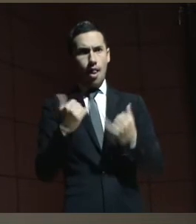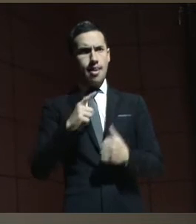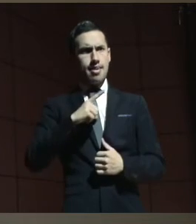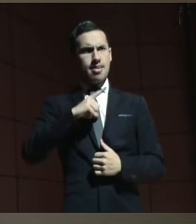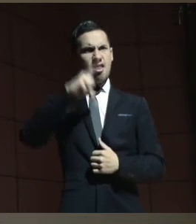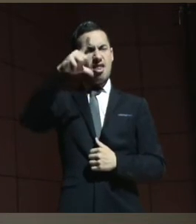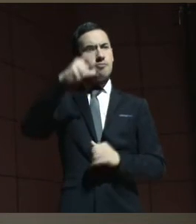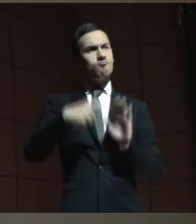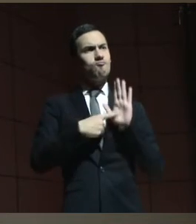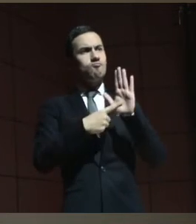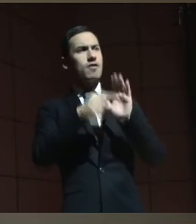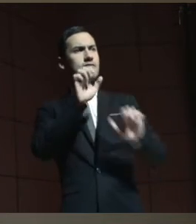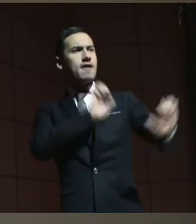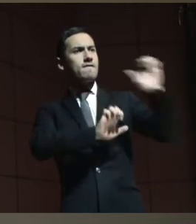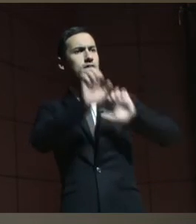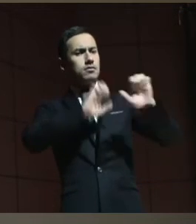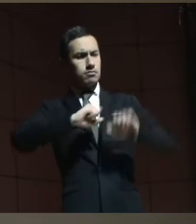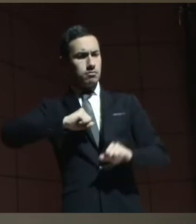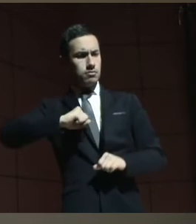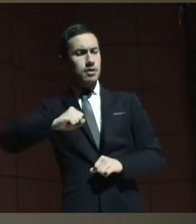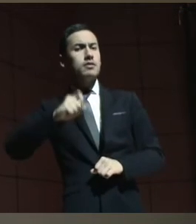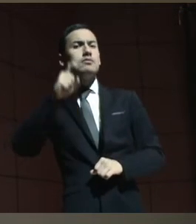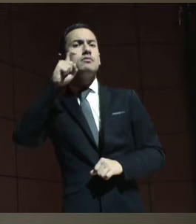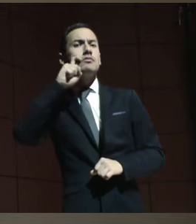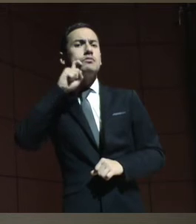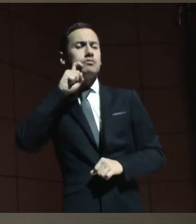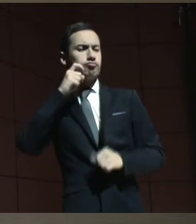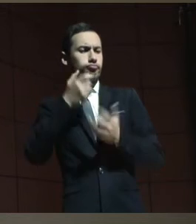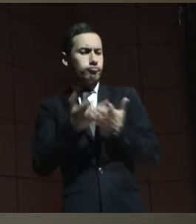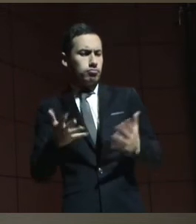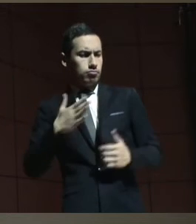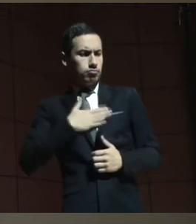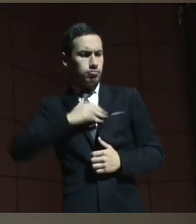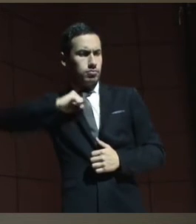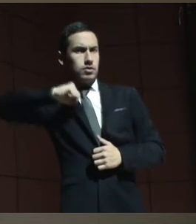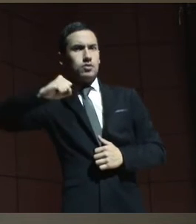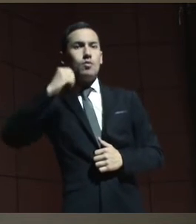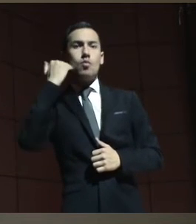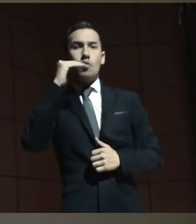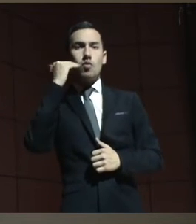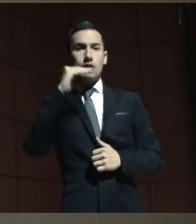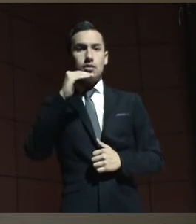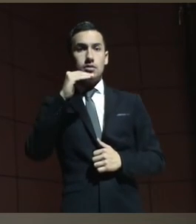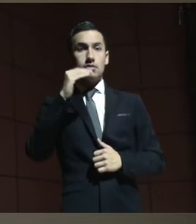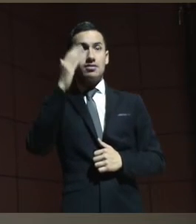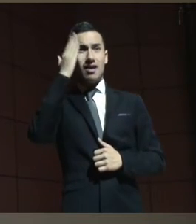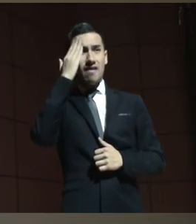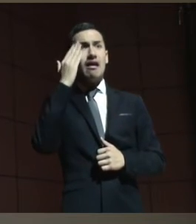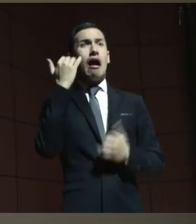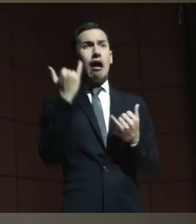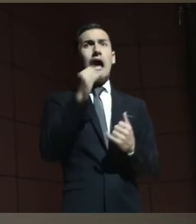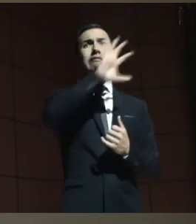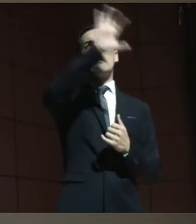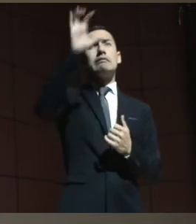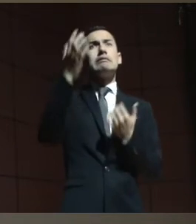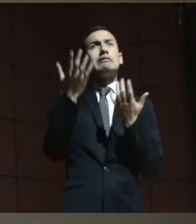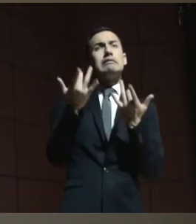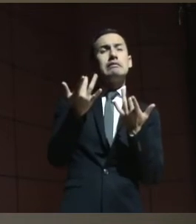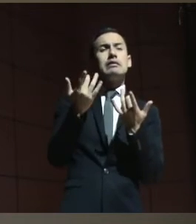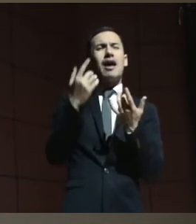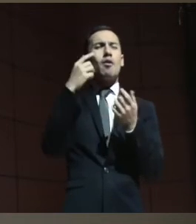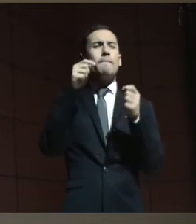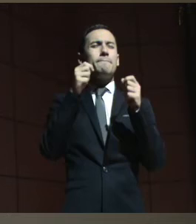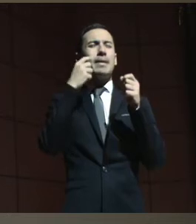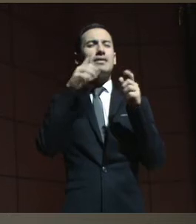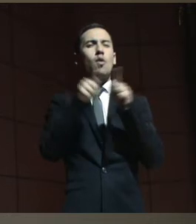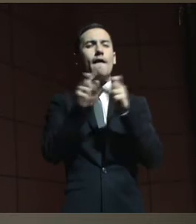de la defensa de los derechos sexuales para evitar la eugenesia que todavía está imperando a los estados. Y esa eugenesia se da